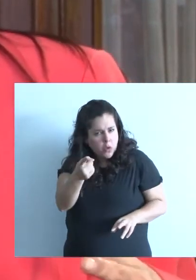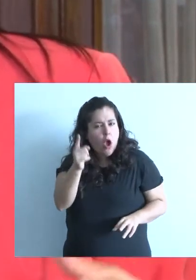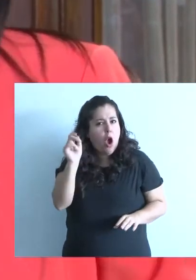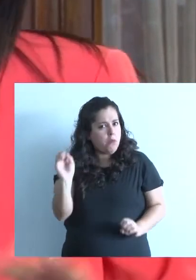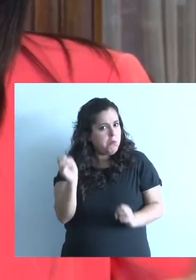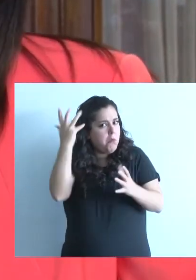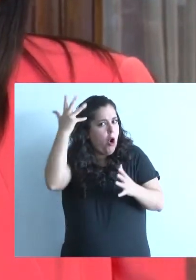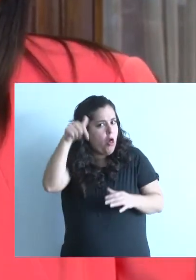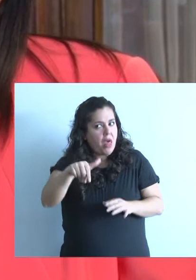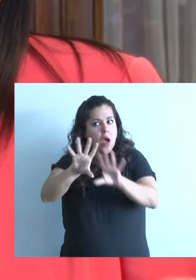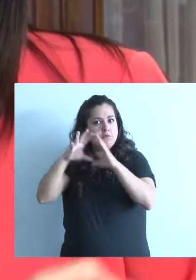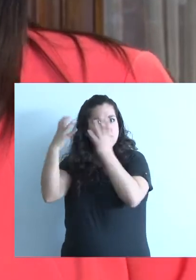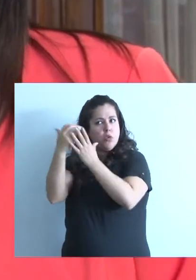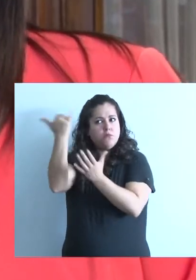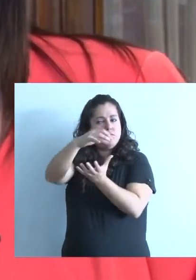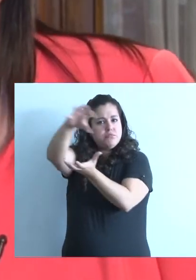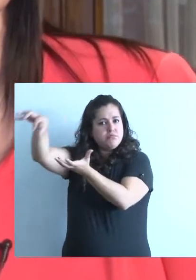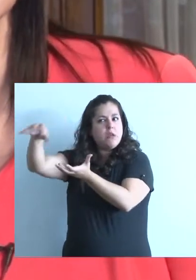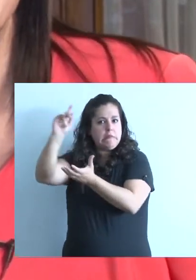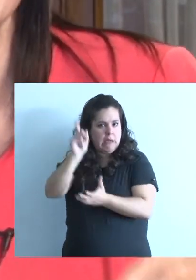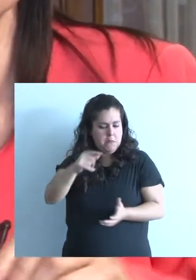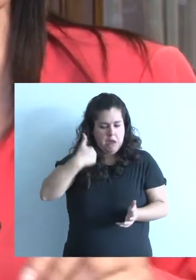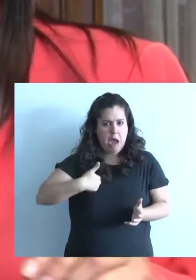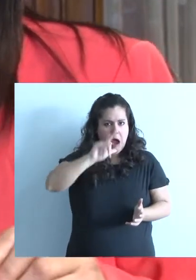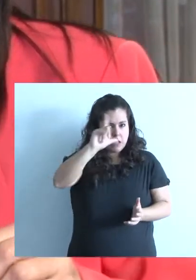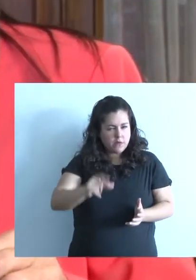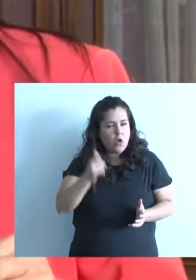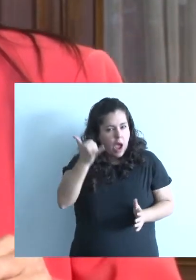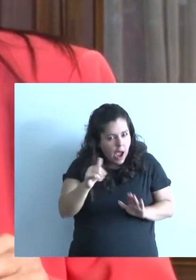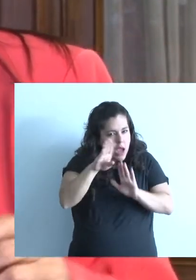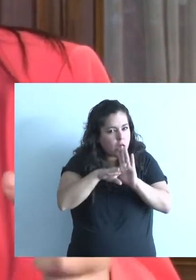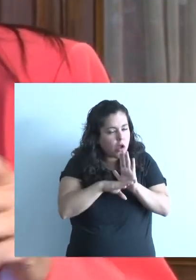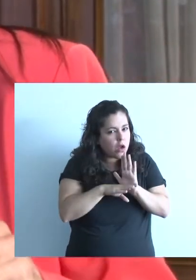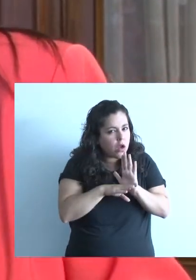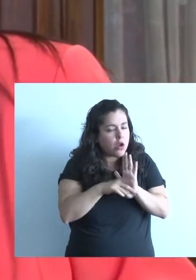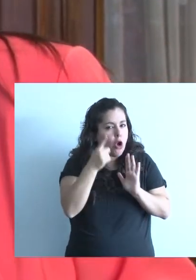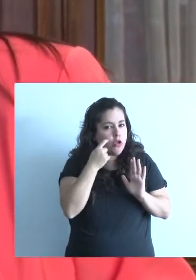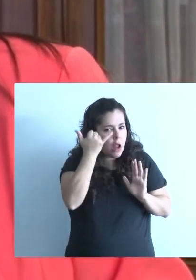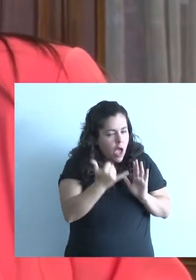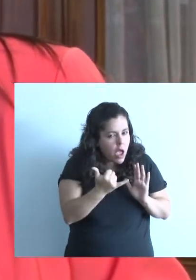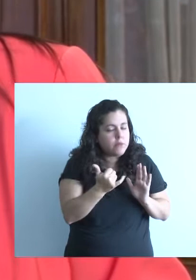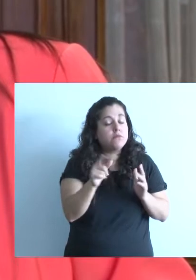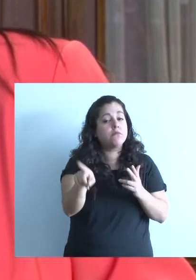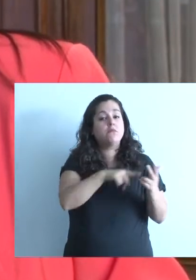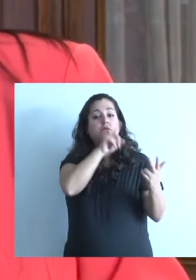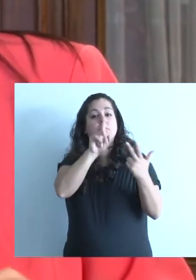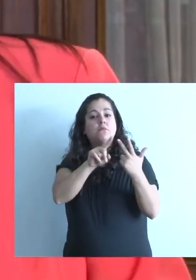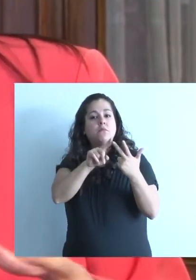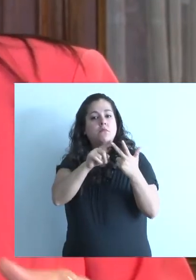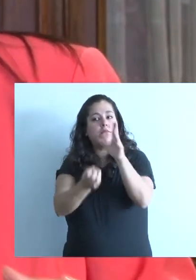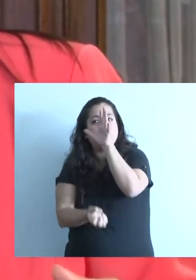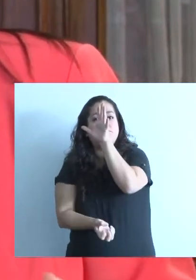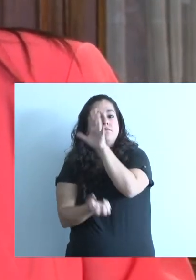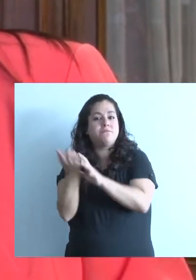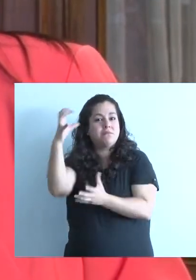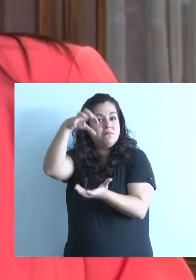de moda en el mundo, por supuesto, y también en la Argentina. ¿Hay o no marco regulatorio y de qué manera hacerlo? Y la creación